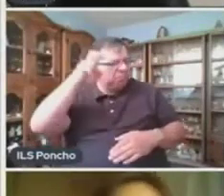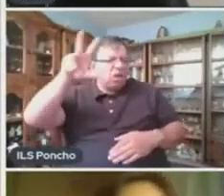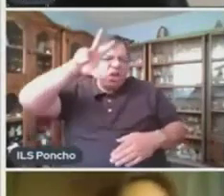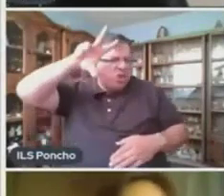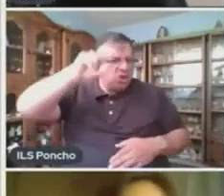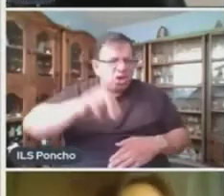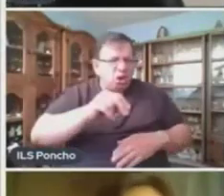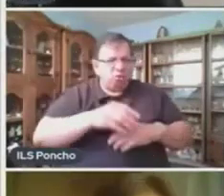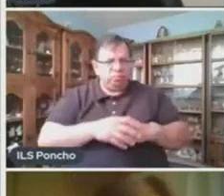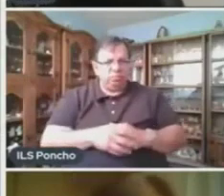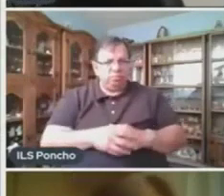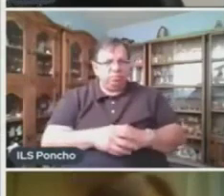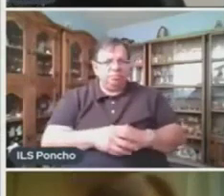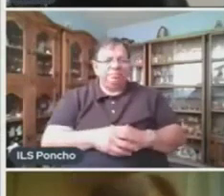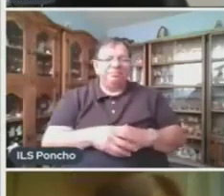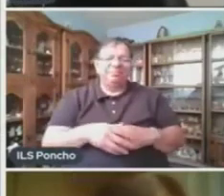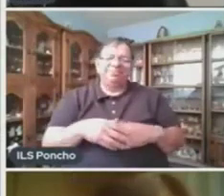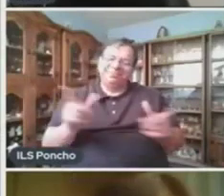¿Qué les parece?